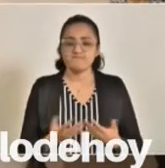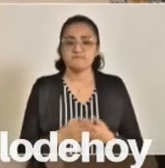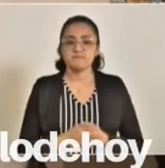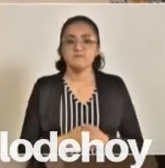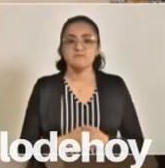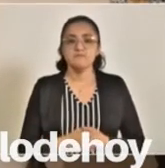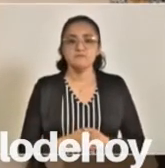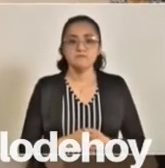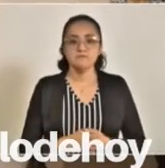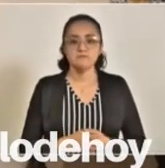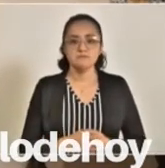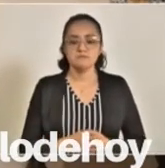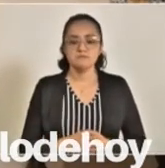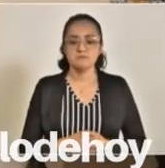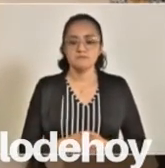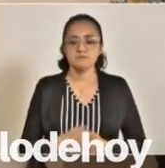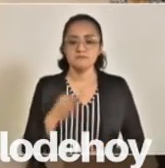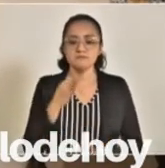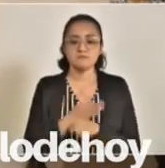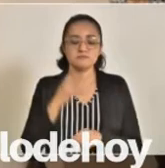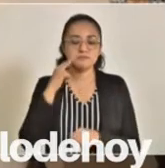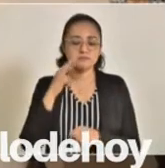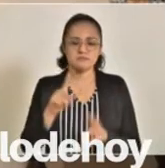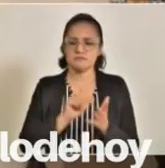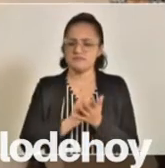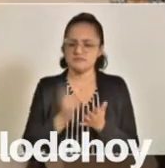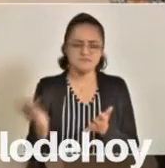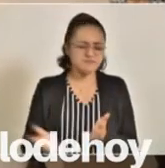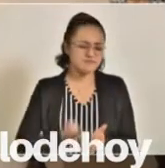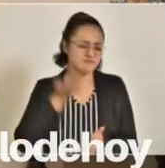Hay libros completos de eso,